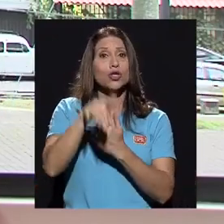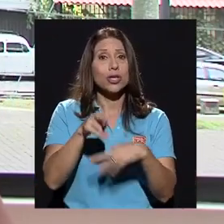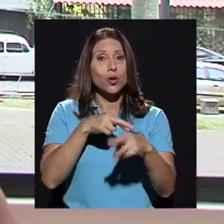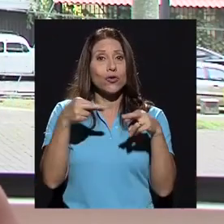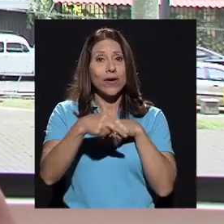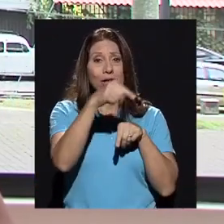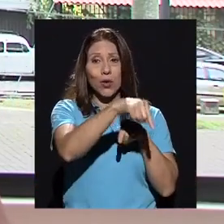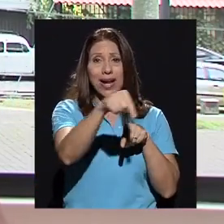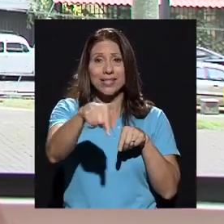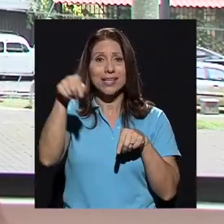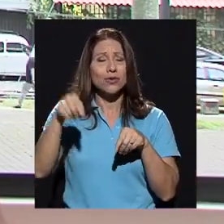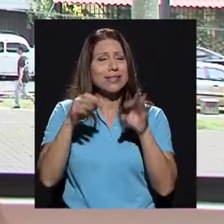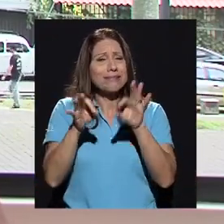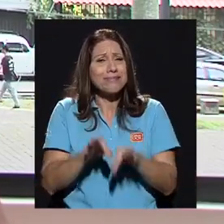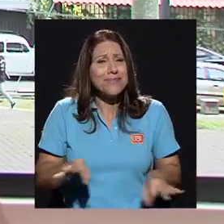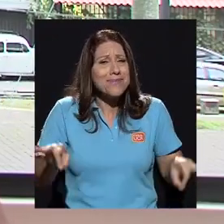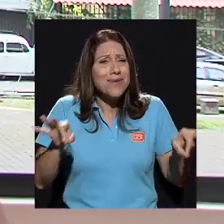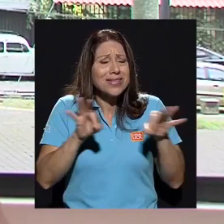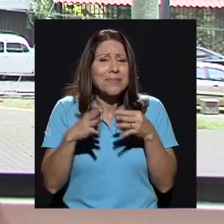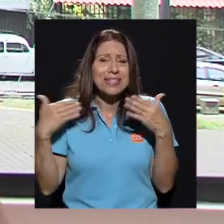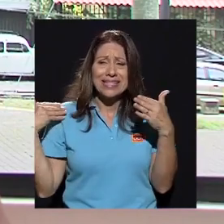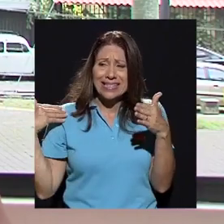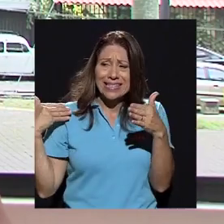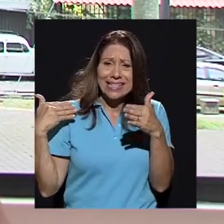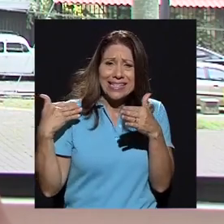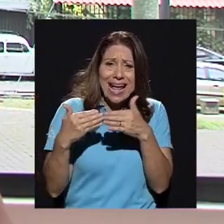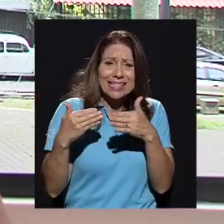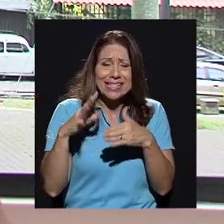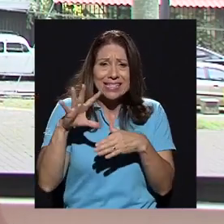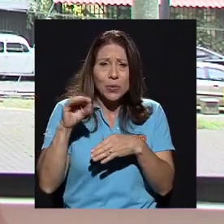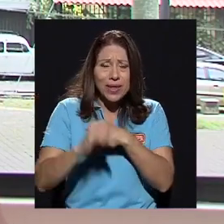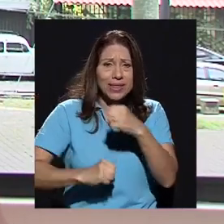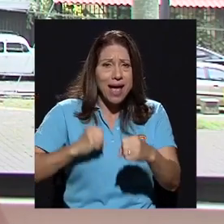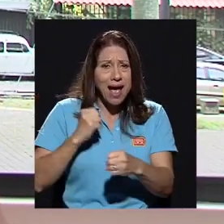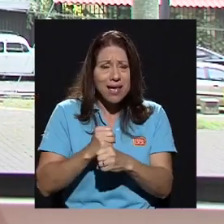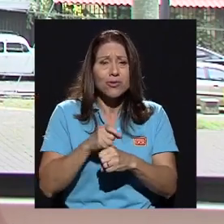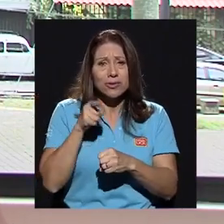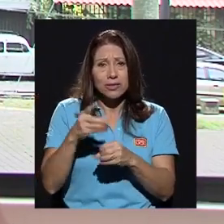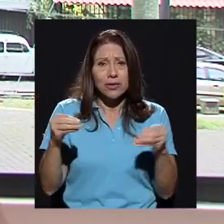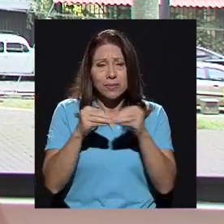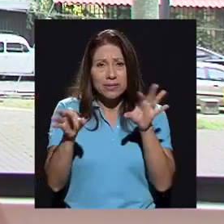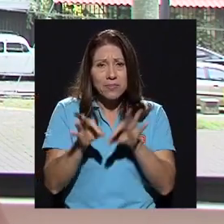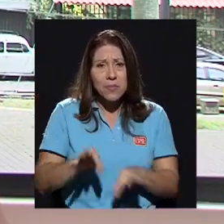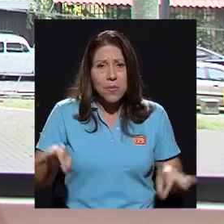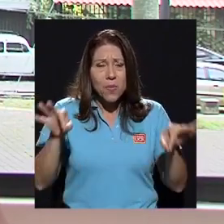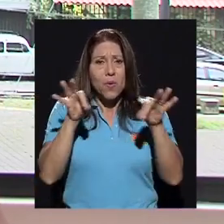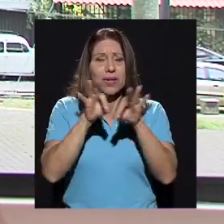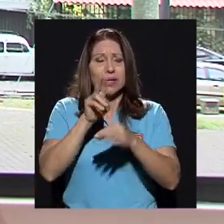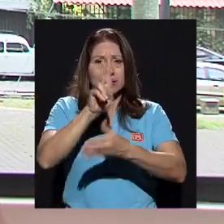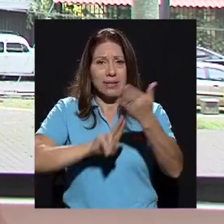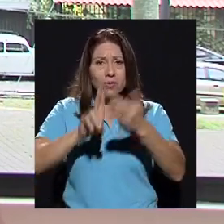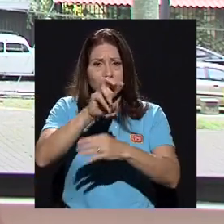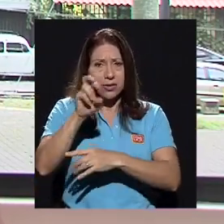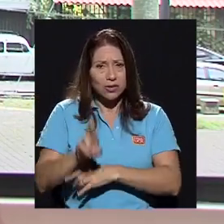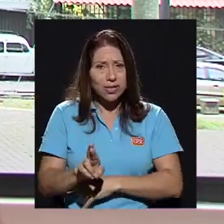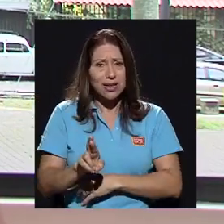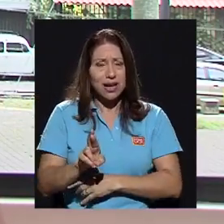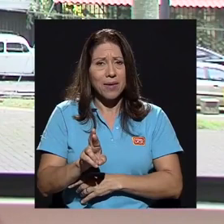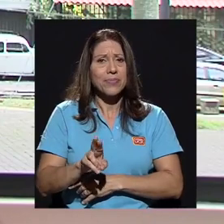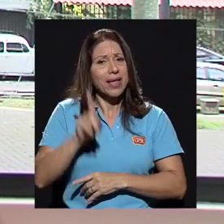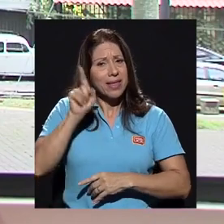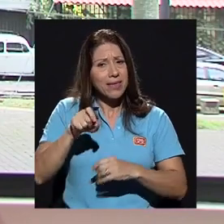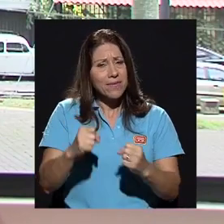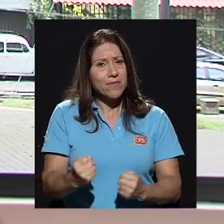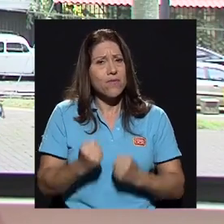importantísimo, que tiene ya casi 50 años, que ha sido yo creo que uno los más importantes en la Universidad de Costa Rica,